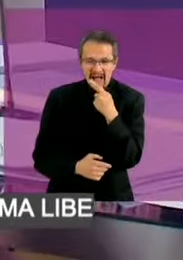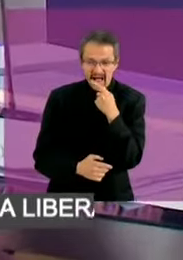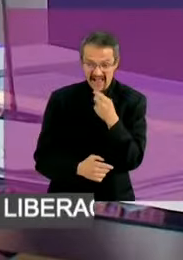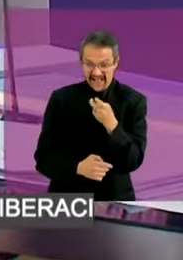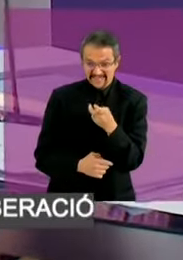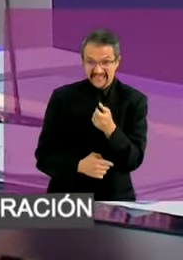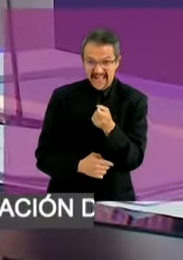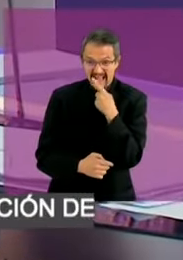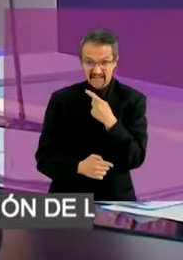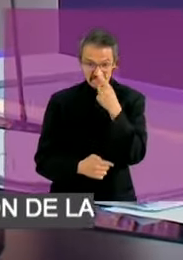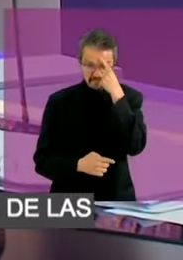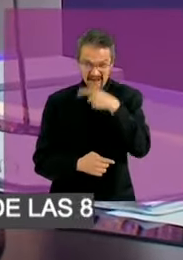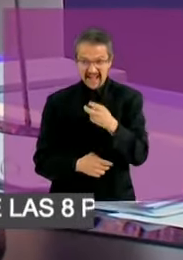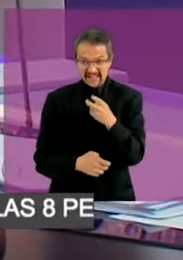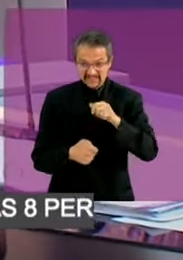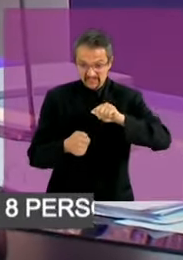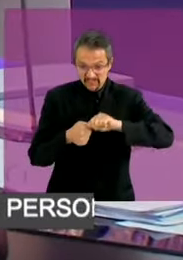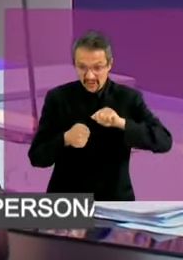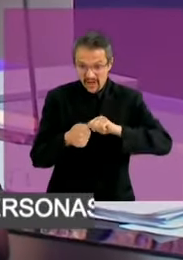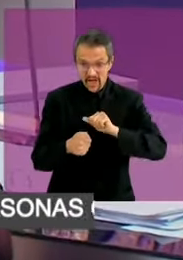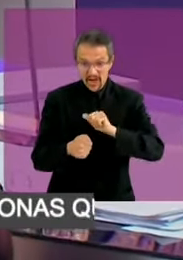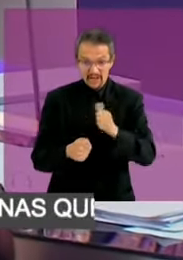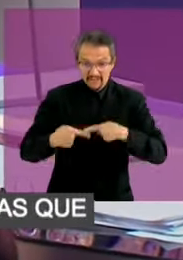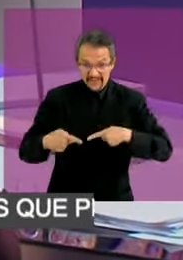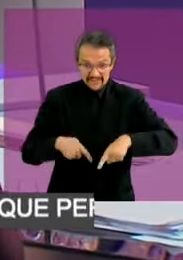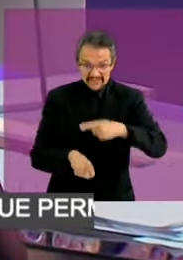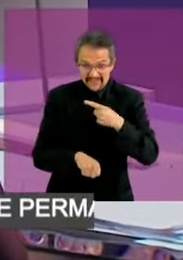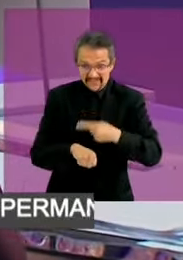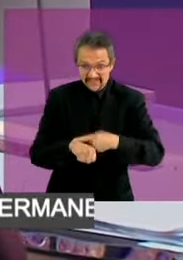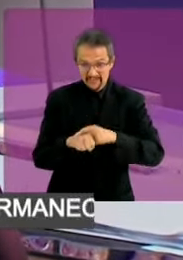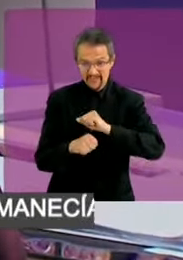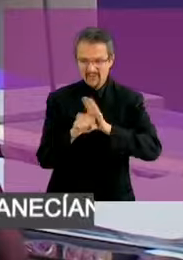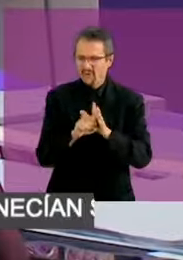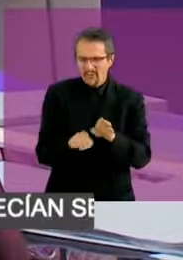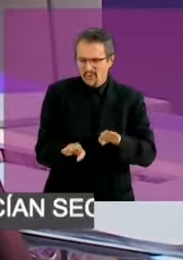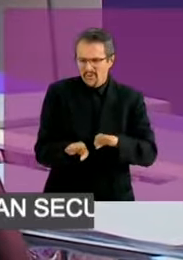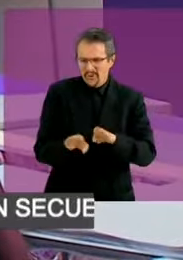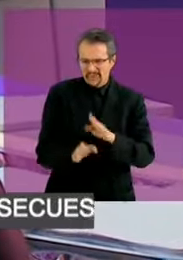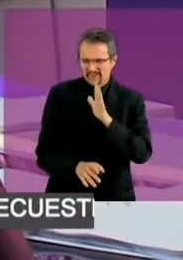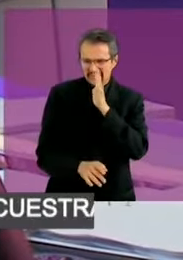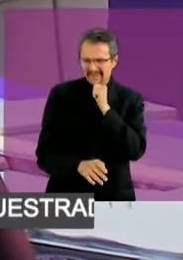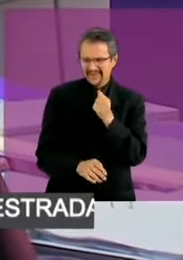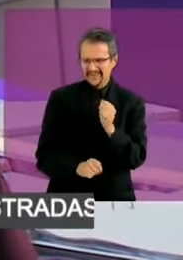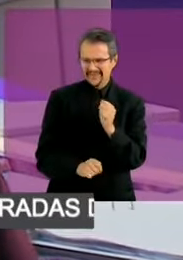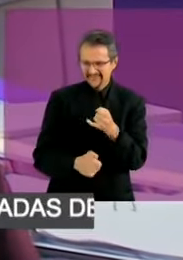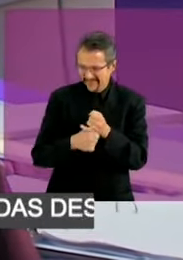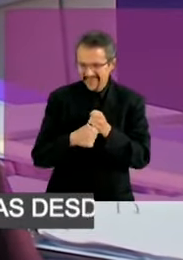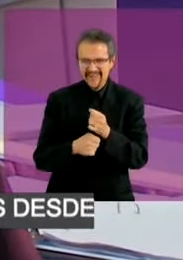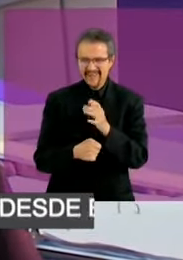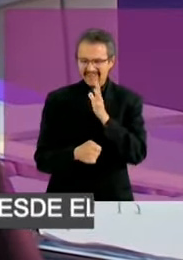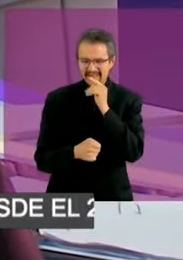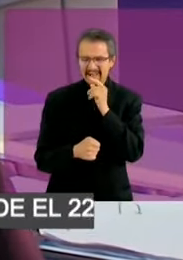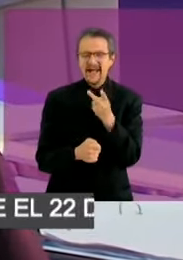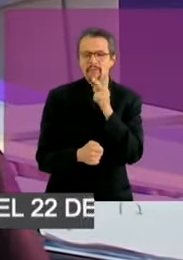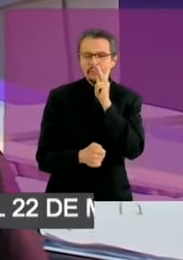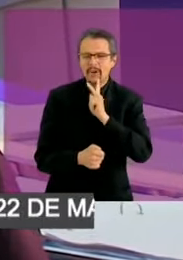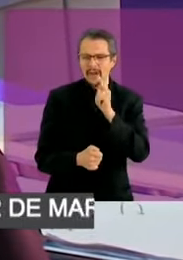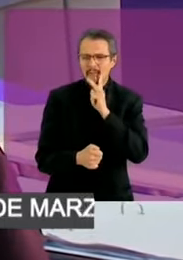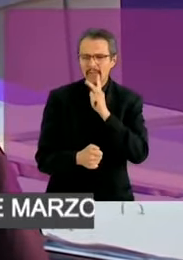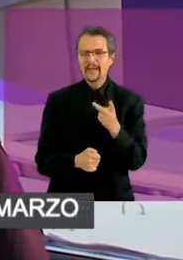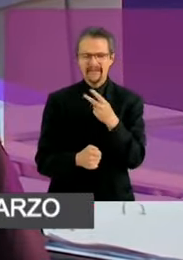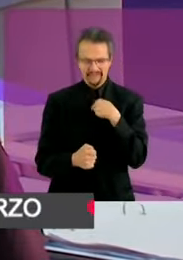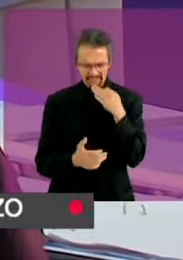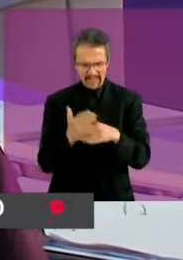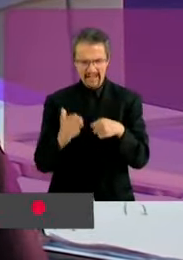a los pacientes de COVID cuando no había ni sustento científico ni médico. Yo te pregunto, ¿cómo es